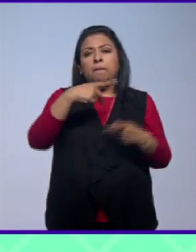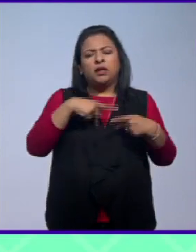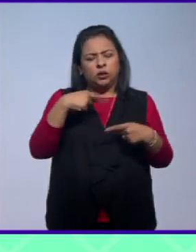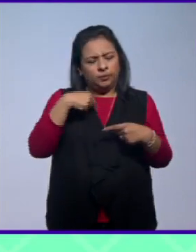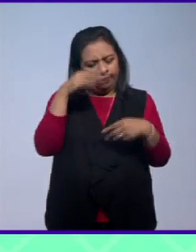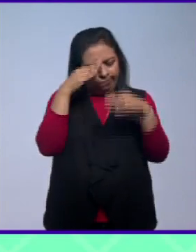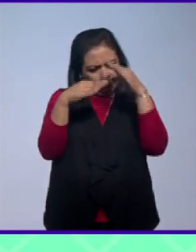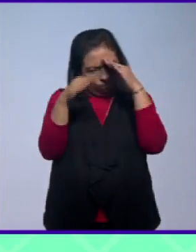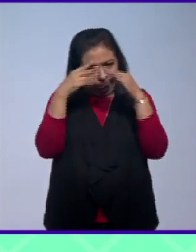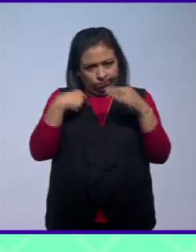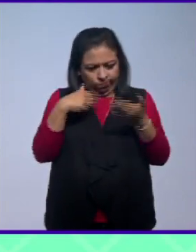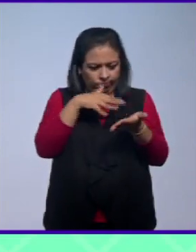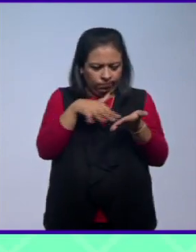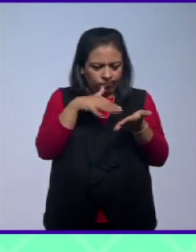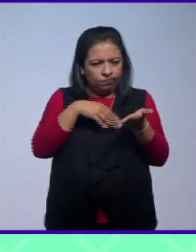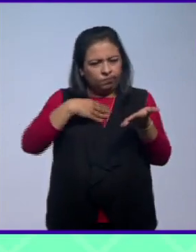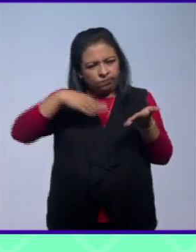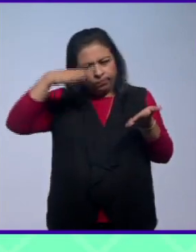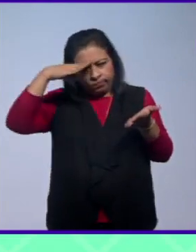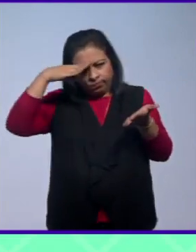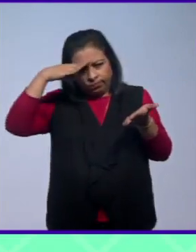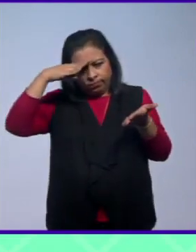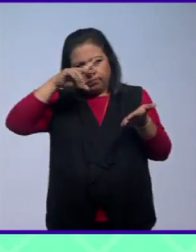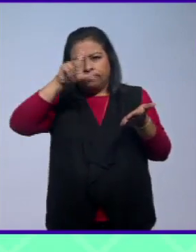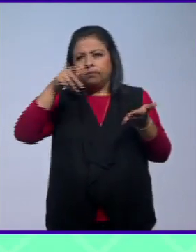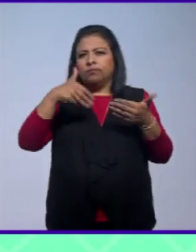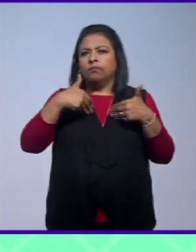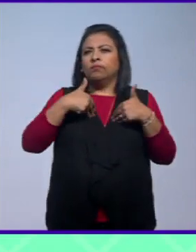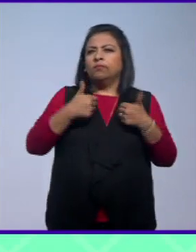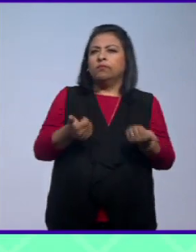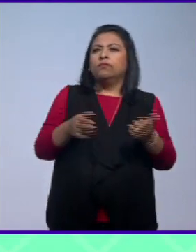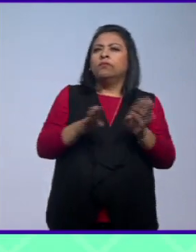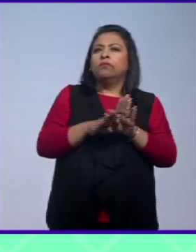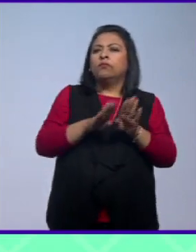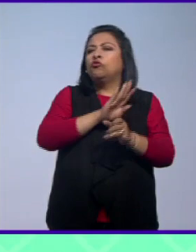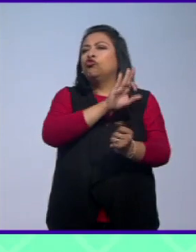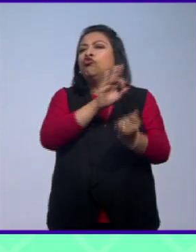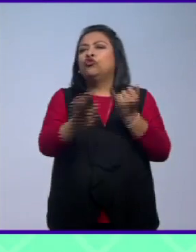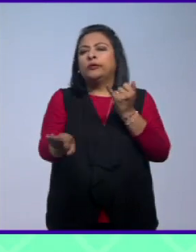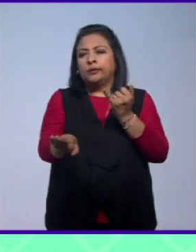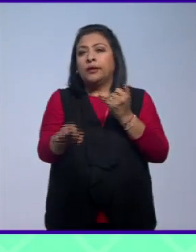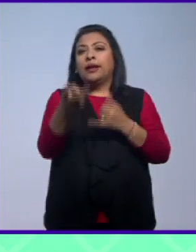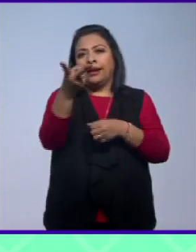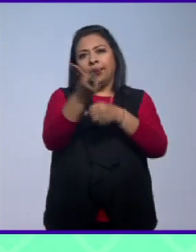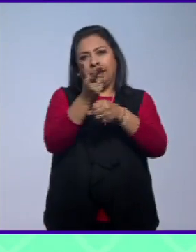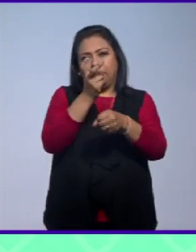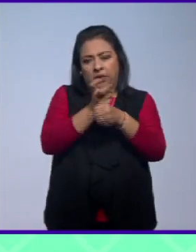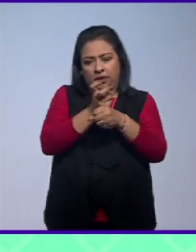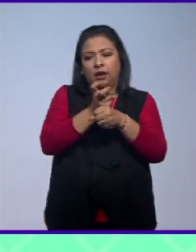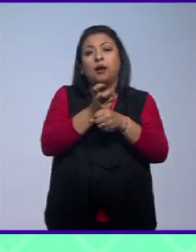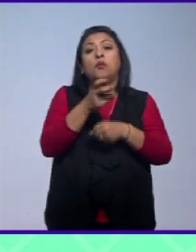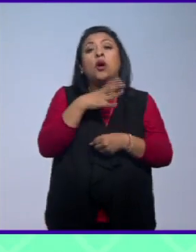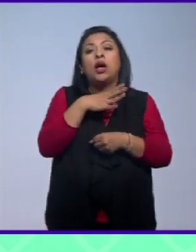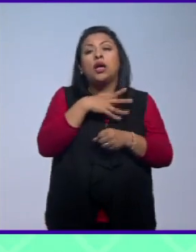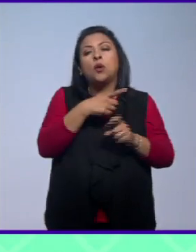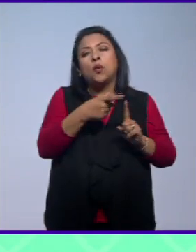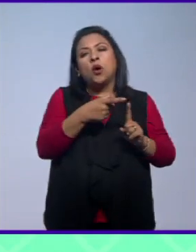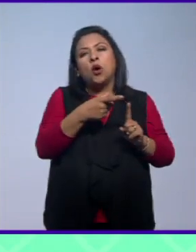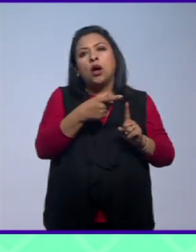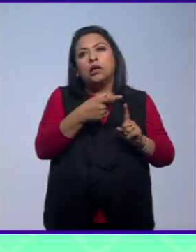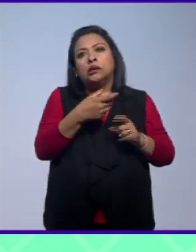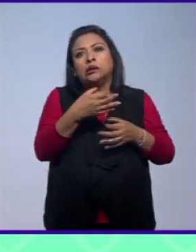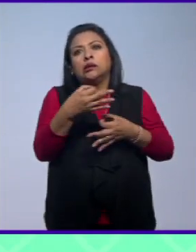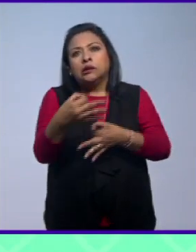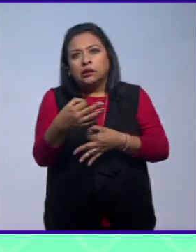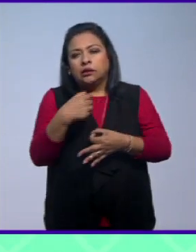reflexione el lector reflexione lo que leyó y lo reinterprete se le invita y ahí es donde está el gancho literario interesante